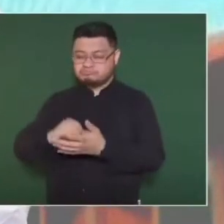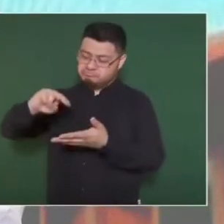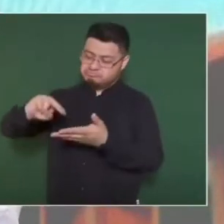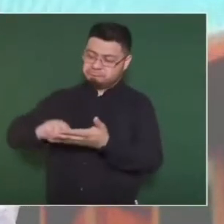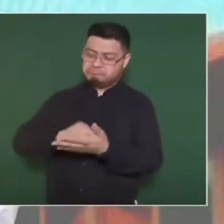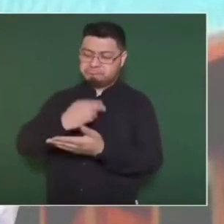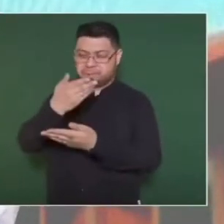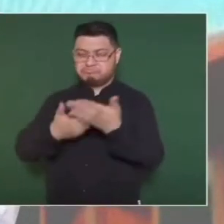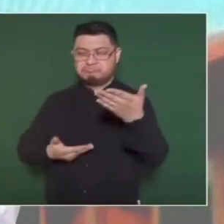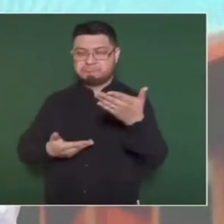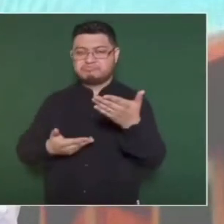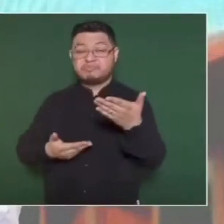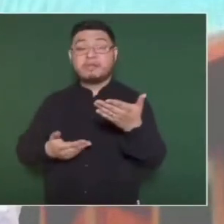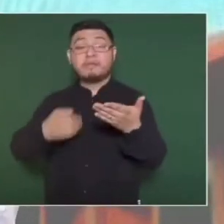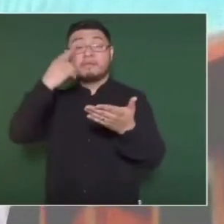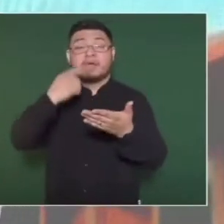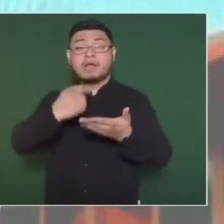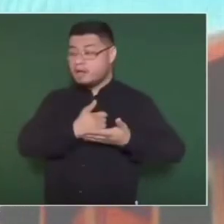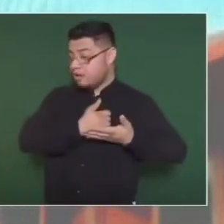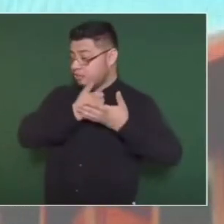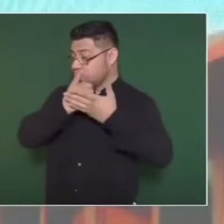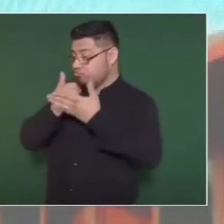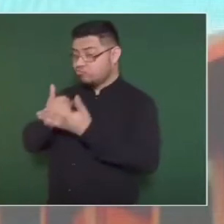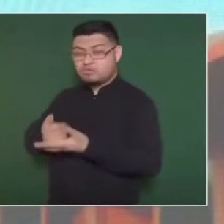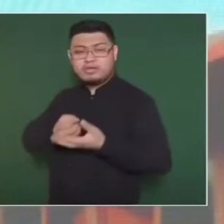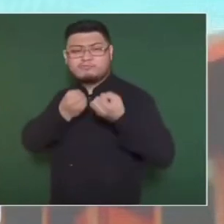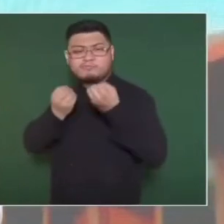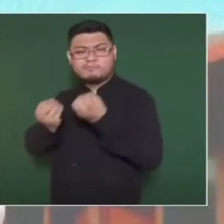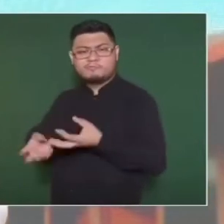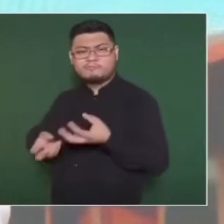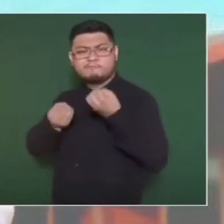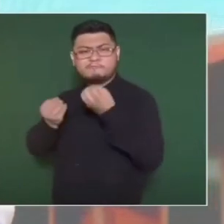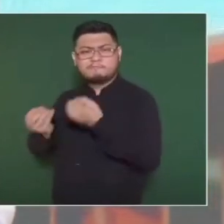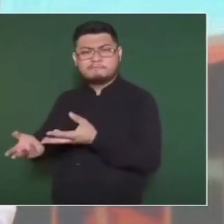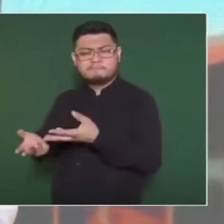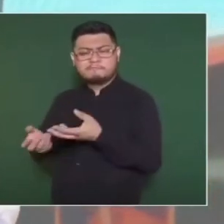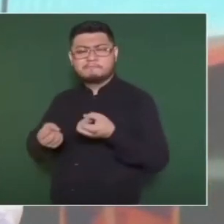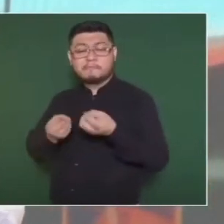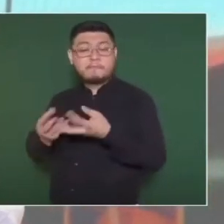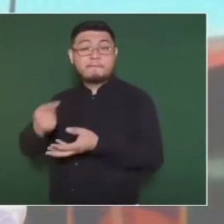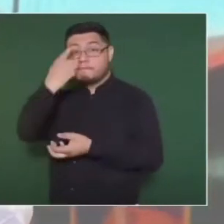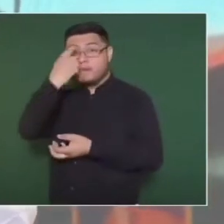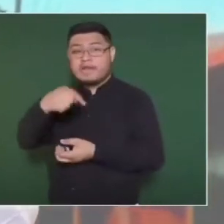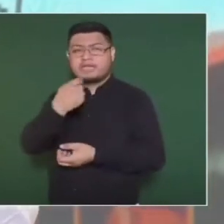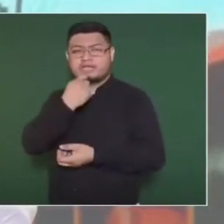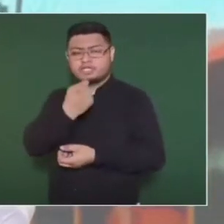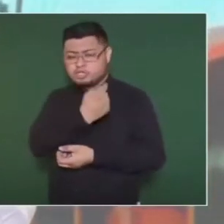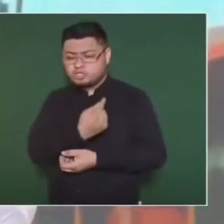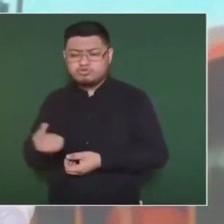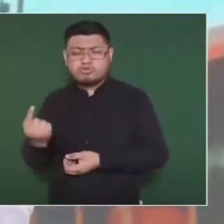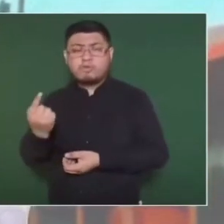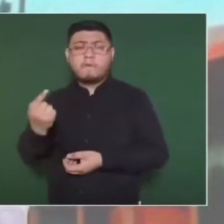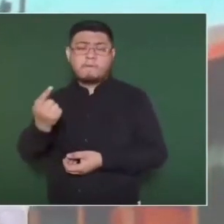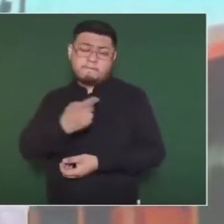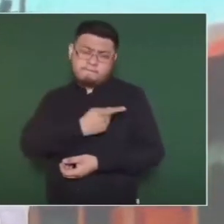ayudarlos a que los niños pobres, niñas